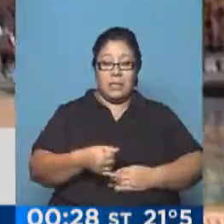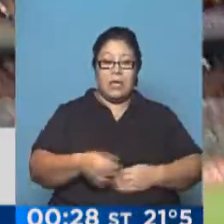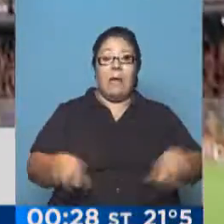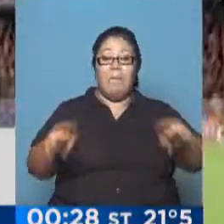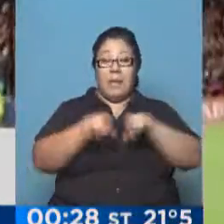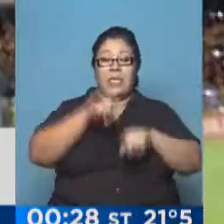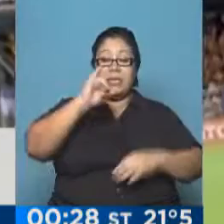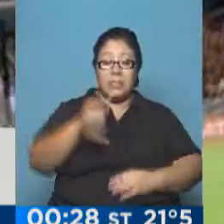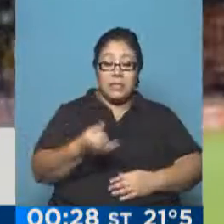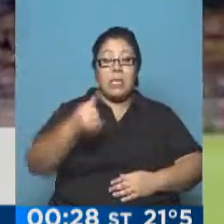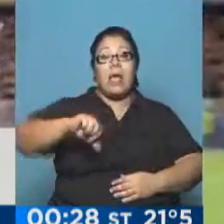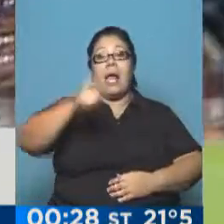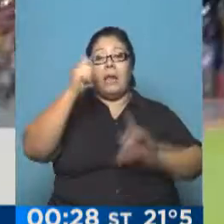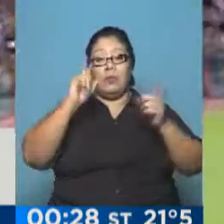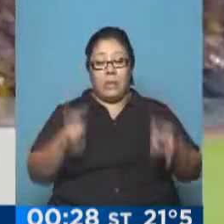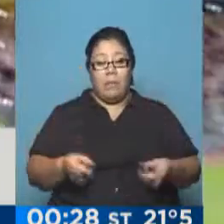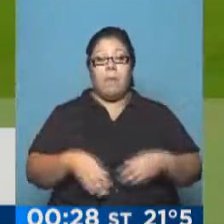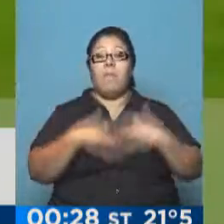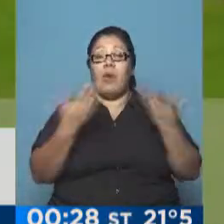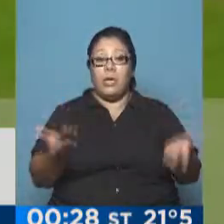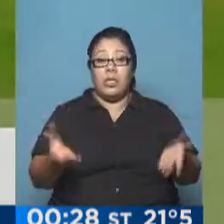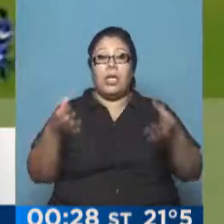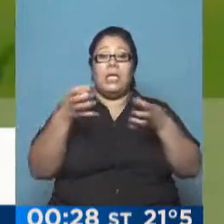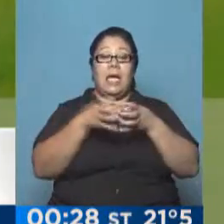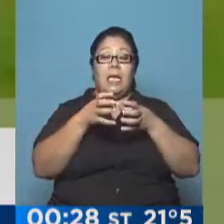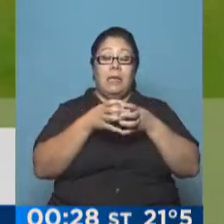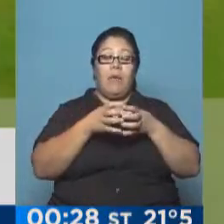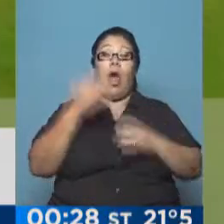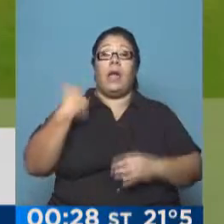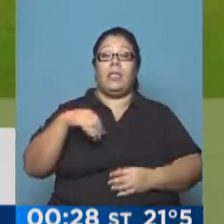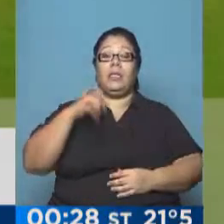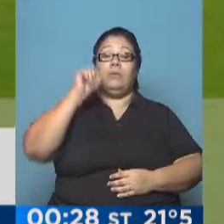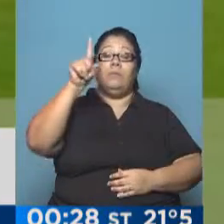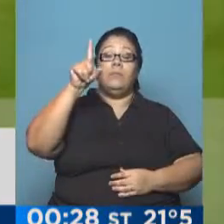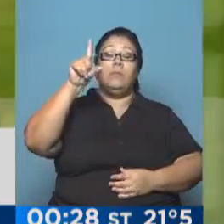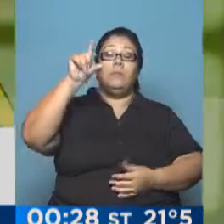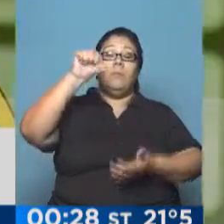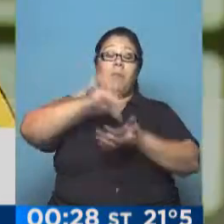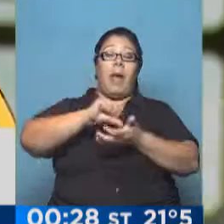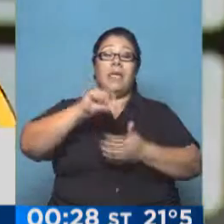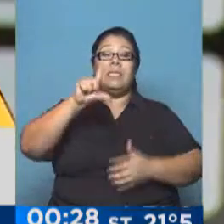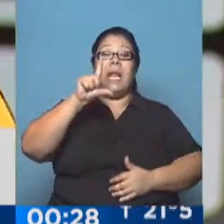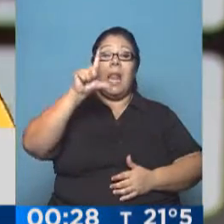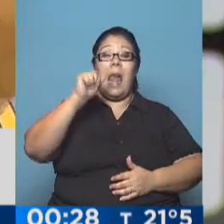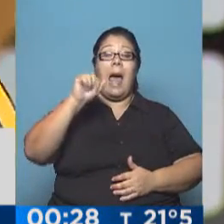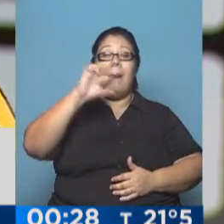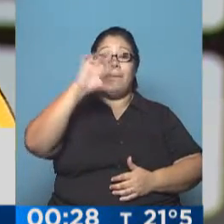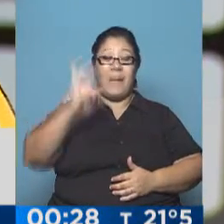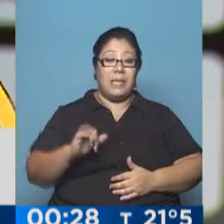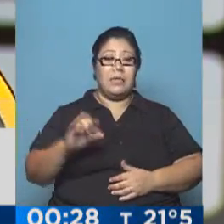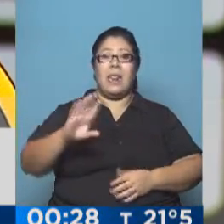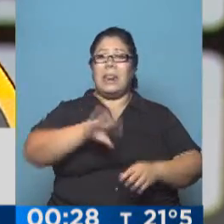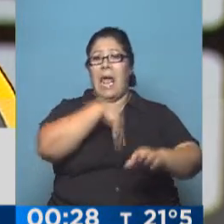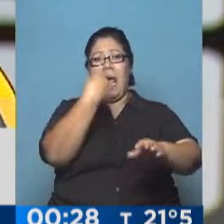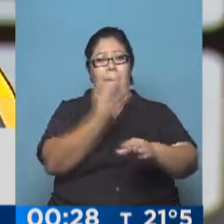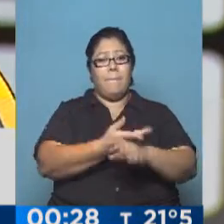que por eso hace tanto tiempo un equipo argentino no va a ir. Y logramos jugarle igual a igual, a pesar de la altura. Y hoy vinimos